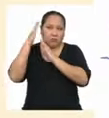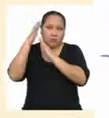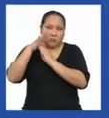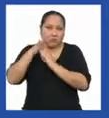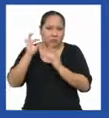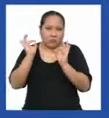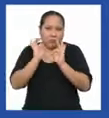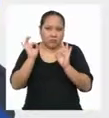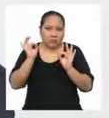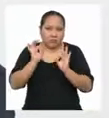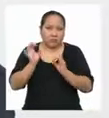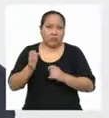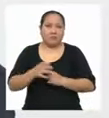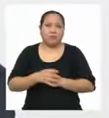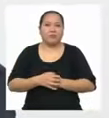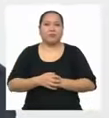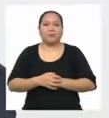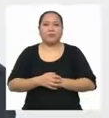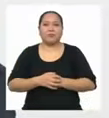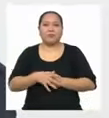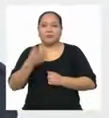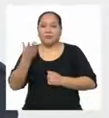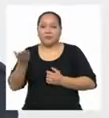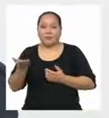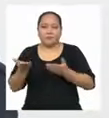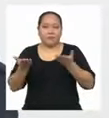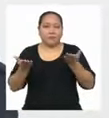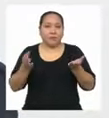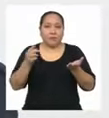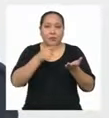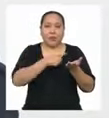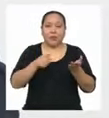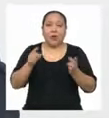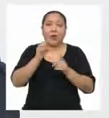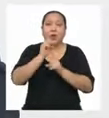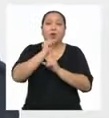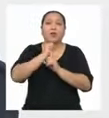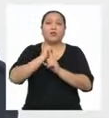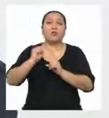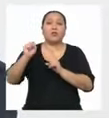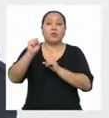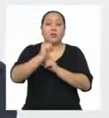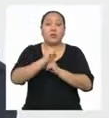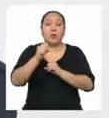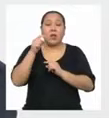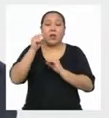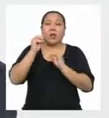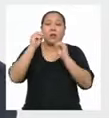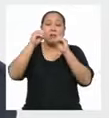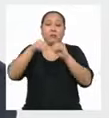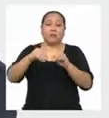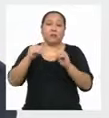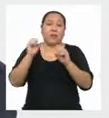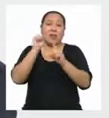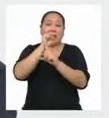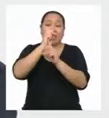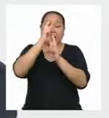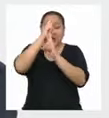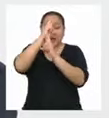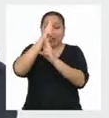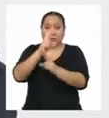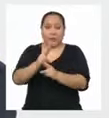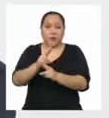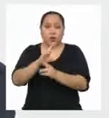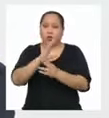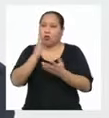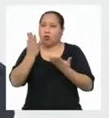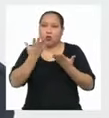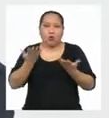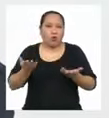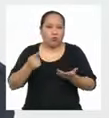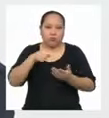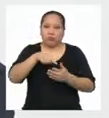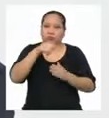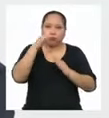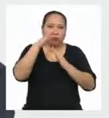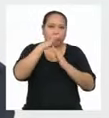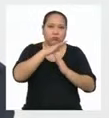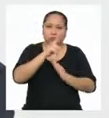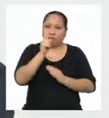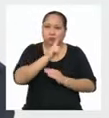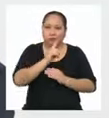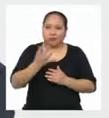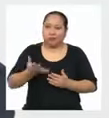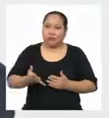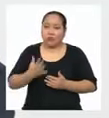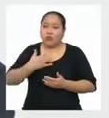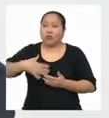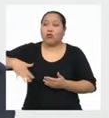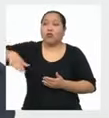discriminadas Para una sociedad Donde debe primar el respeto No debe existir estos casos Todos nosotros